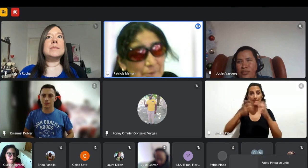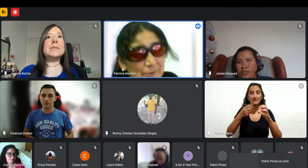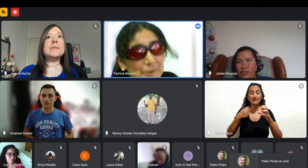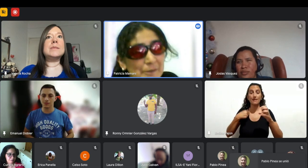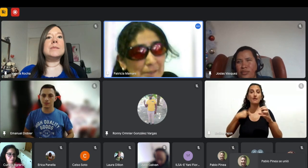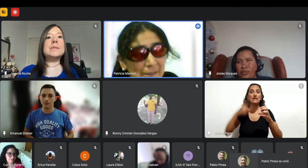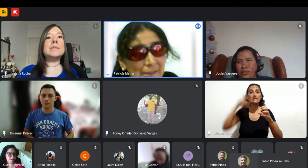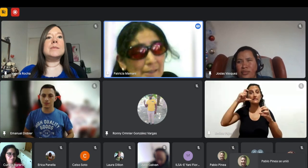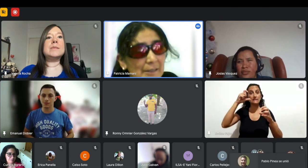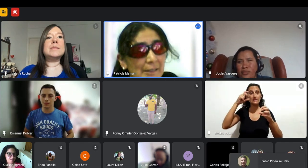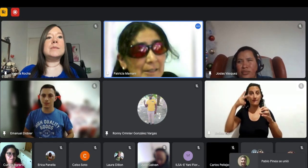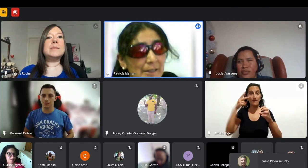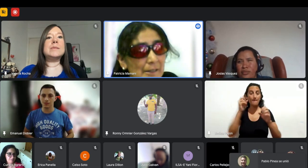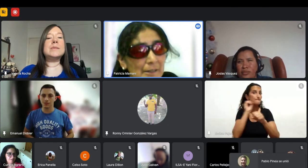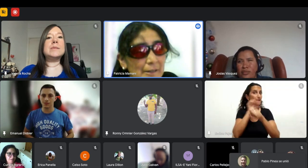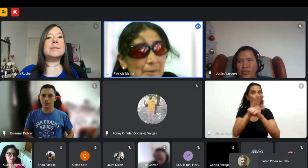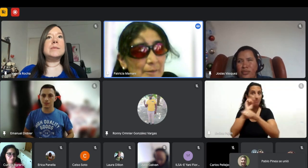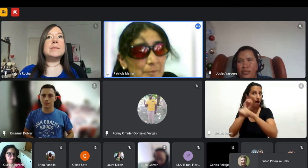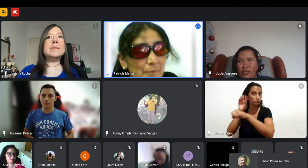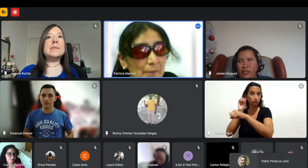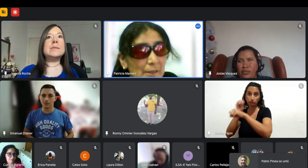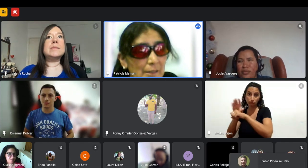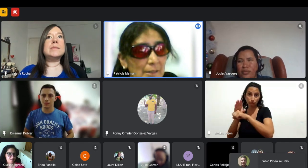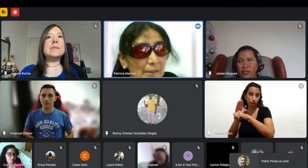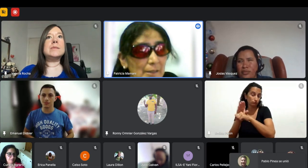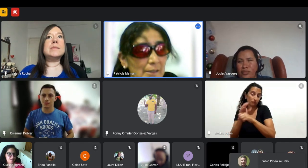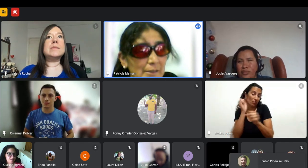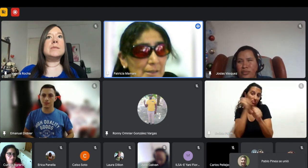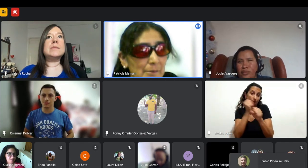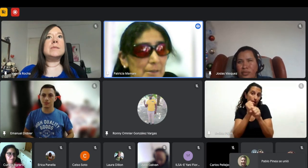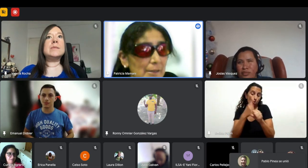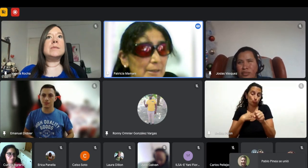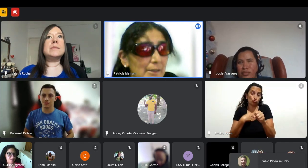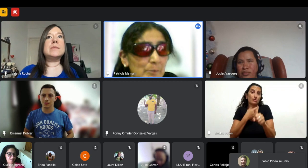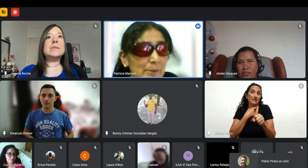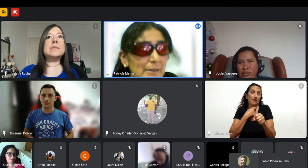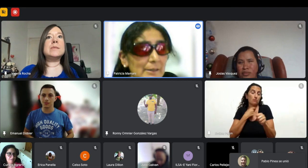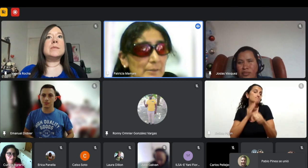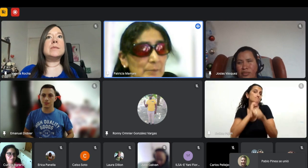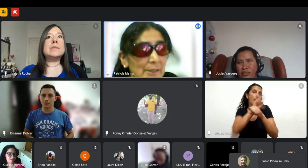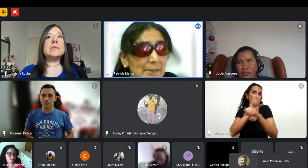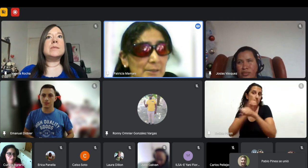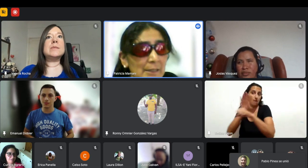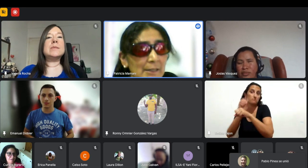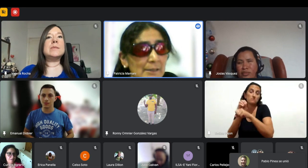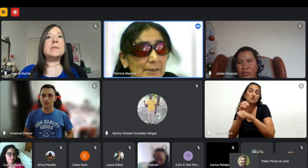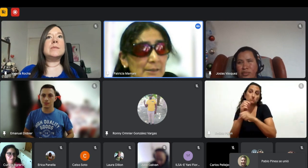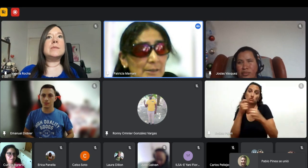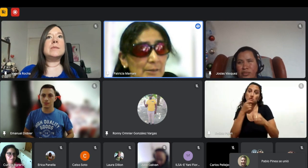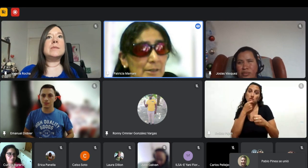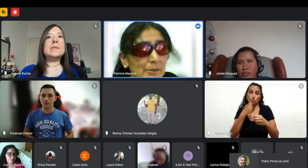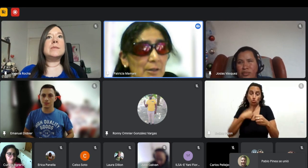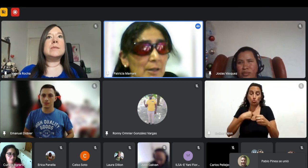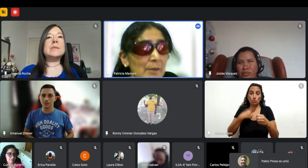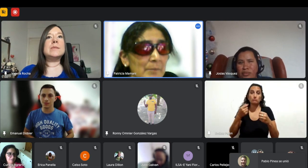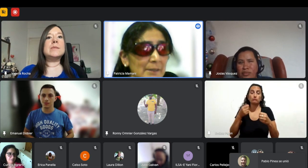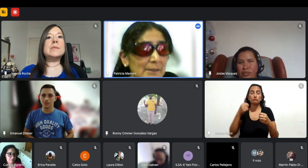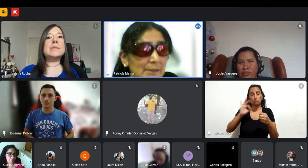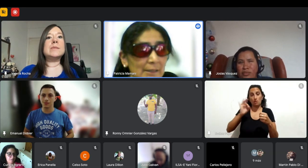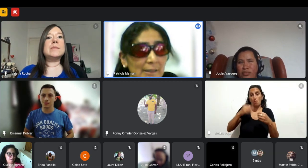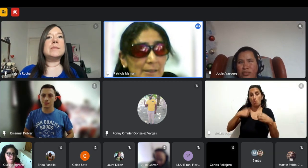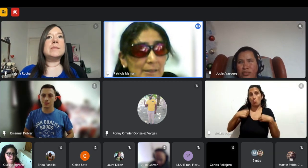puesto que uno quiere y y sabe que que puede desempeñarse bien en ese trabajo